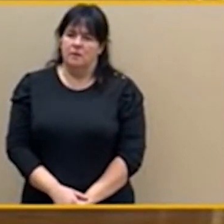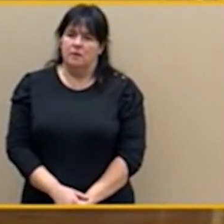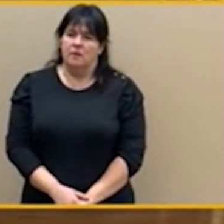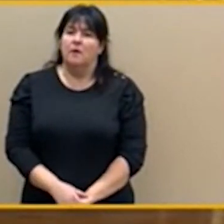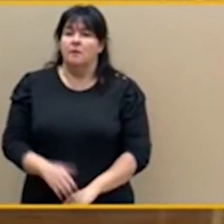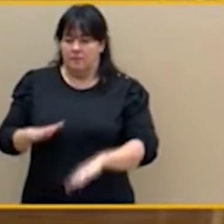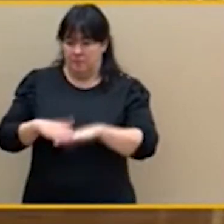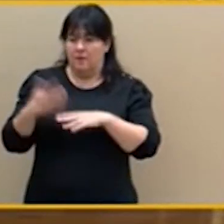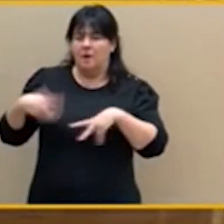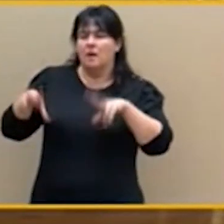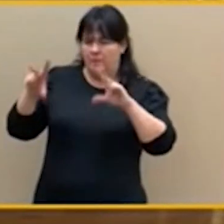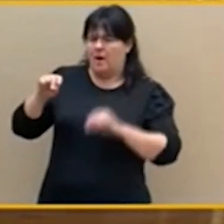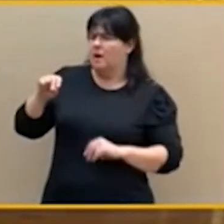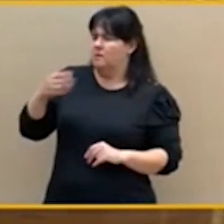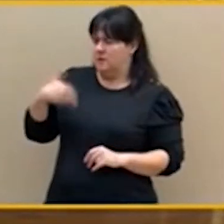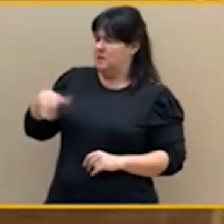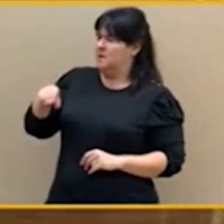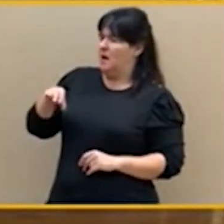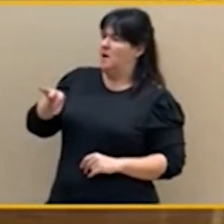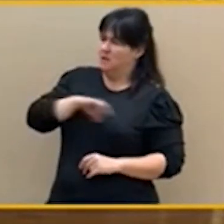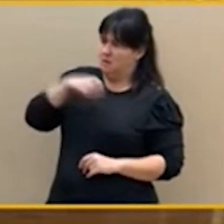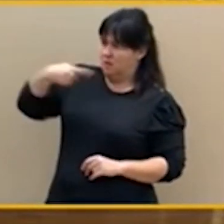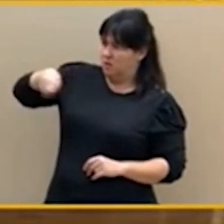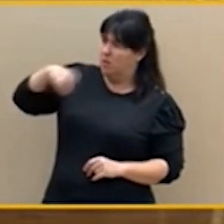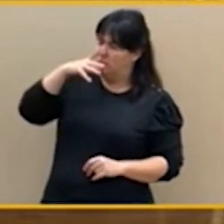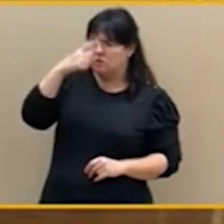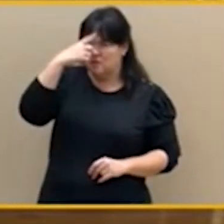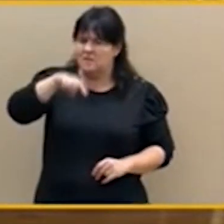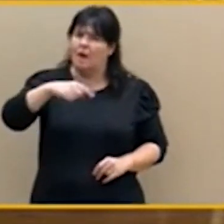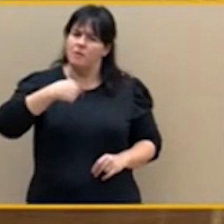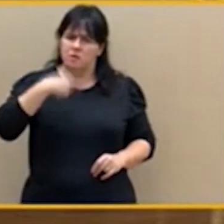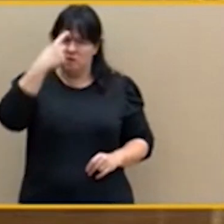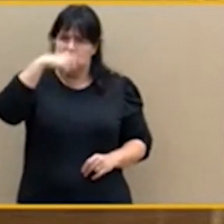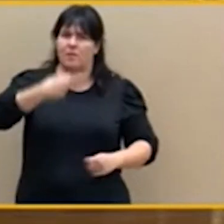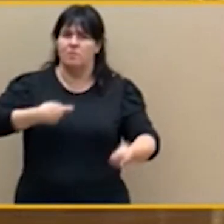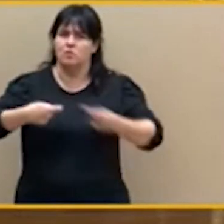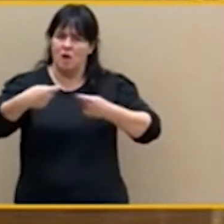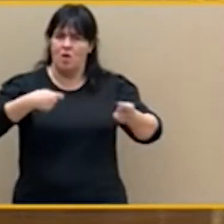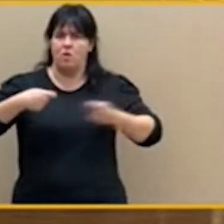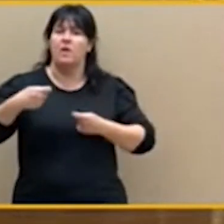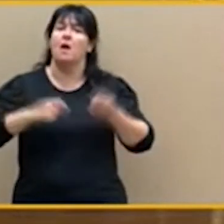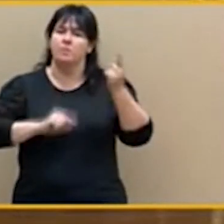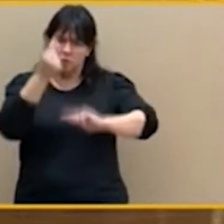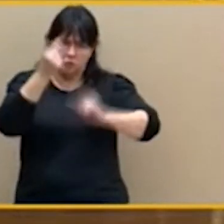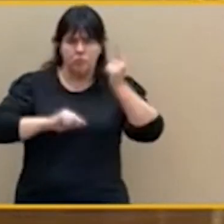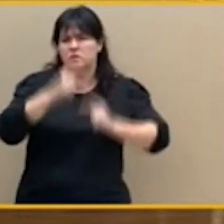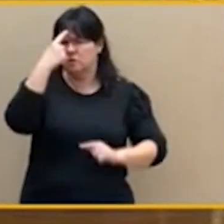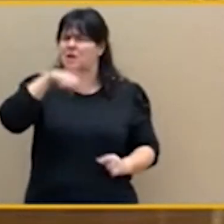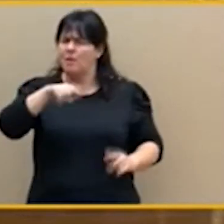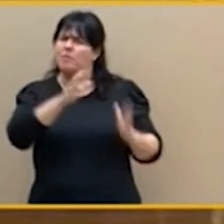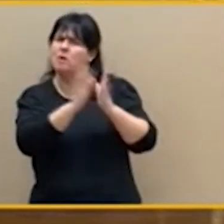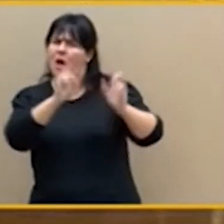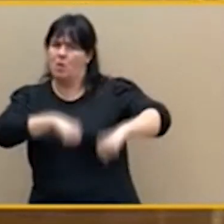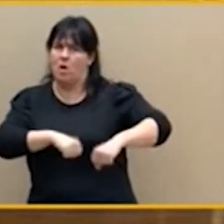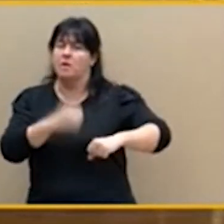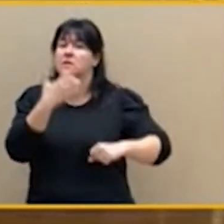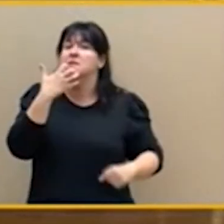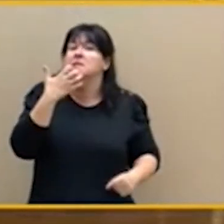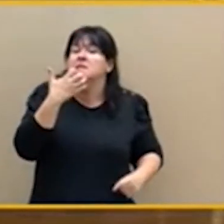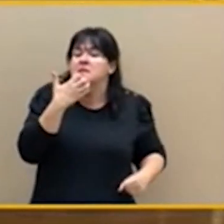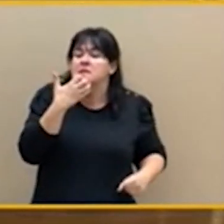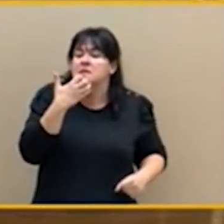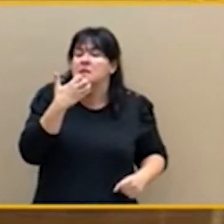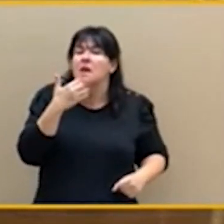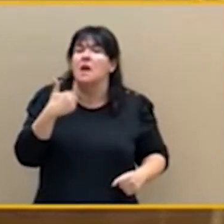señora ministra, que nosotros sabemos llegar a acuerdos. Si ustedes alguna vez tienen intención de sentarse para hablar de reformas para